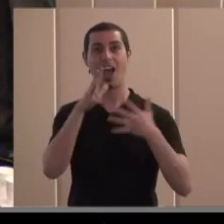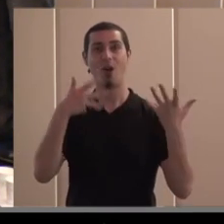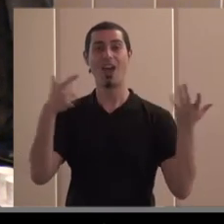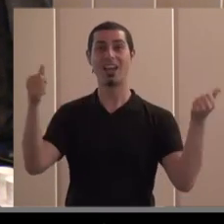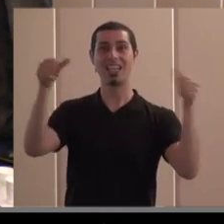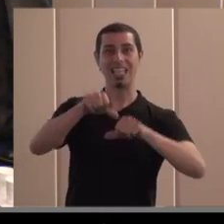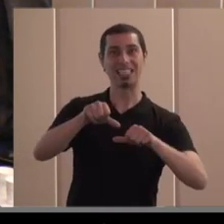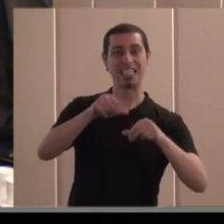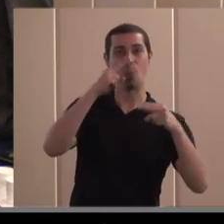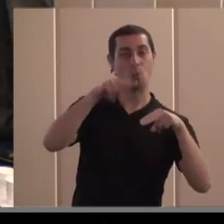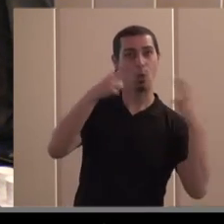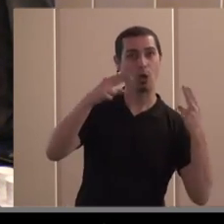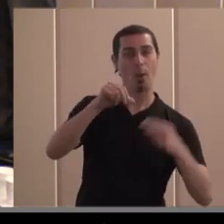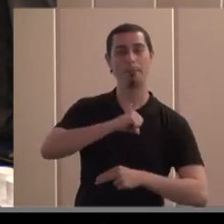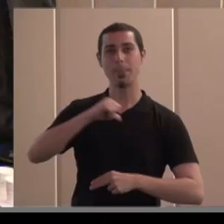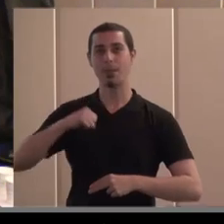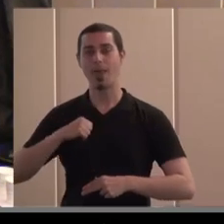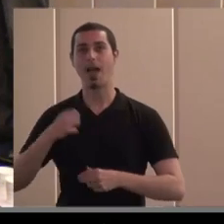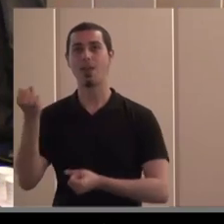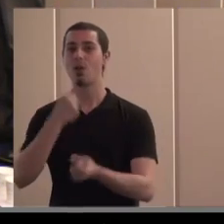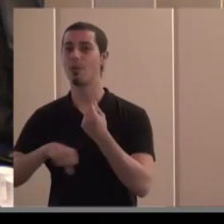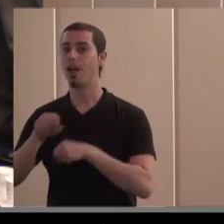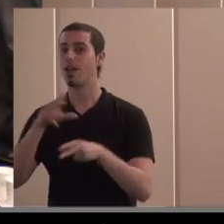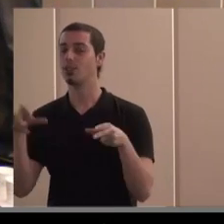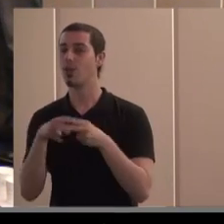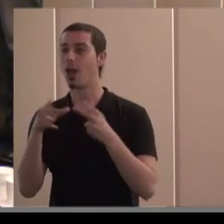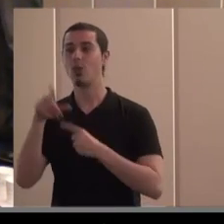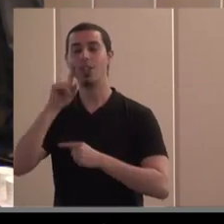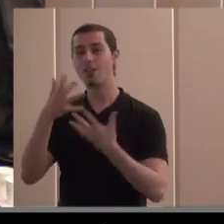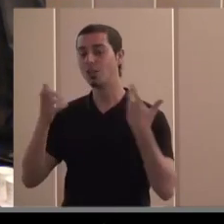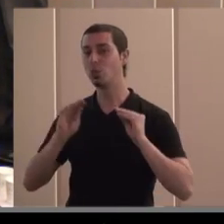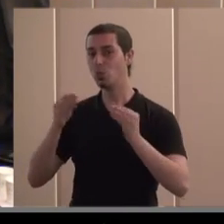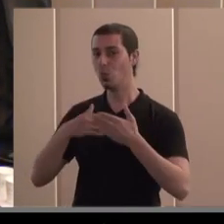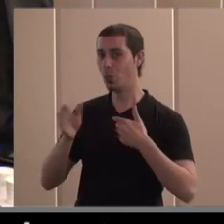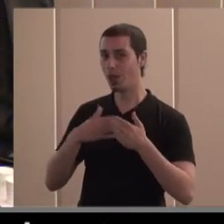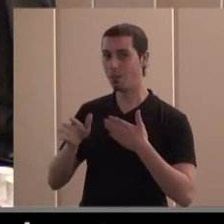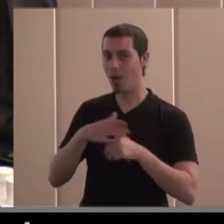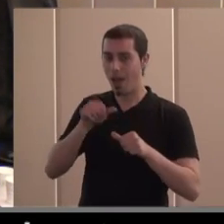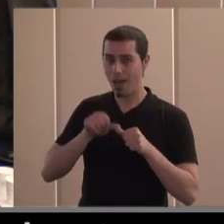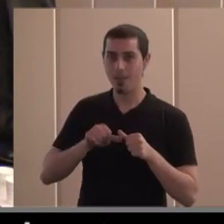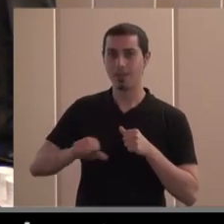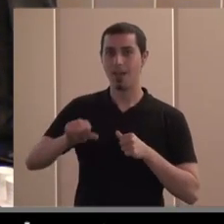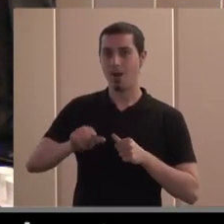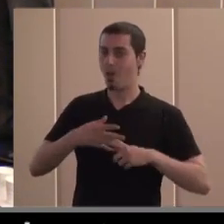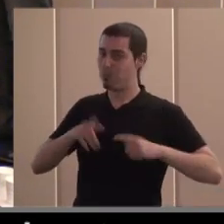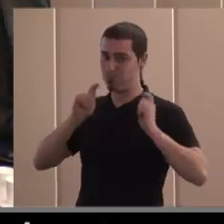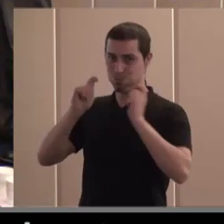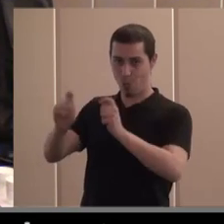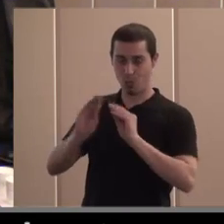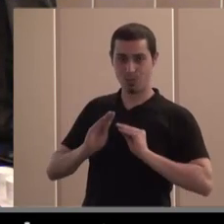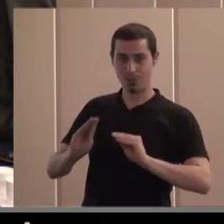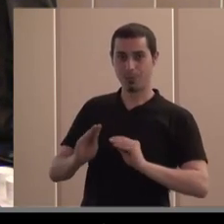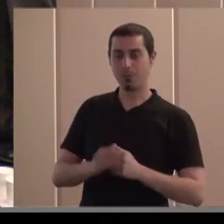frontera entre lo público lo privado y la economía social yo no sé si son tuyas pero a partir de ahora las nobraré y las are tuyas entonces